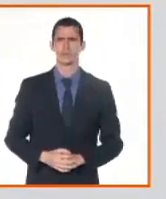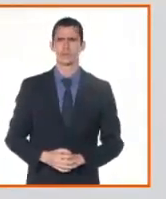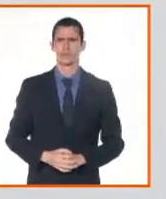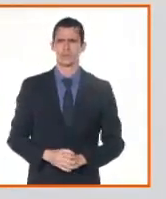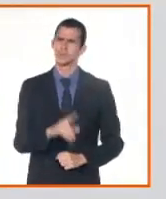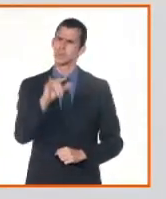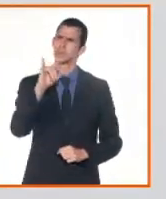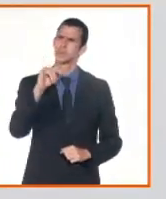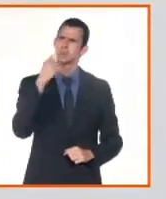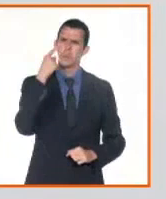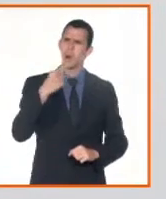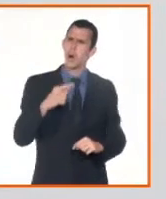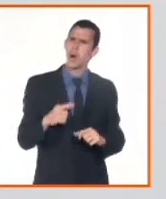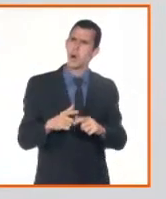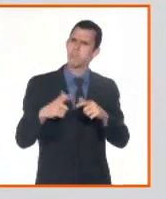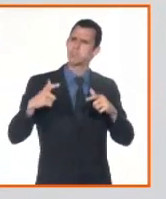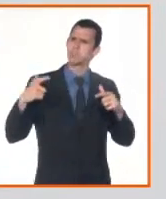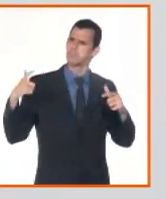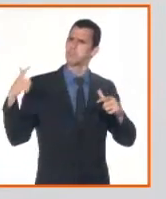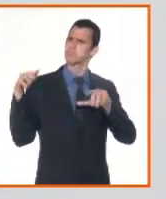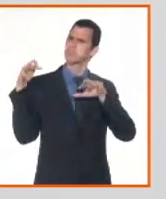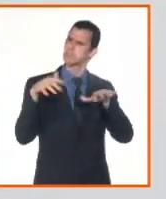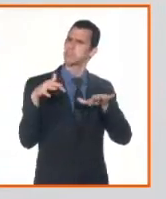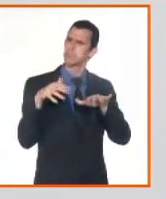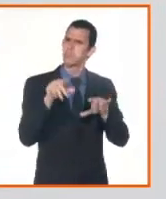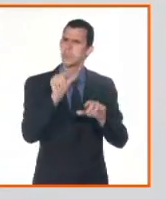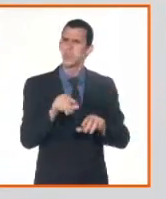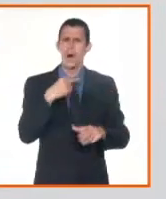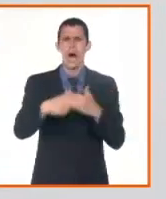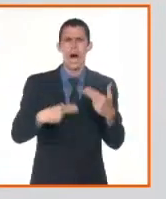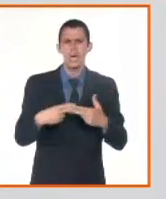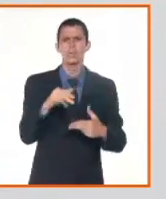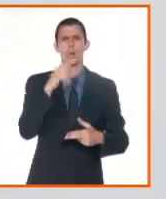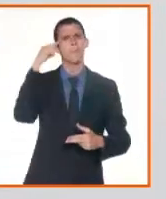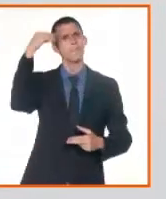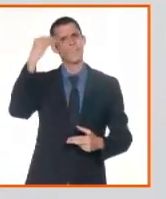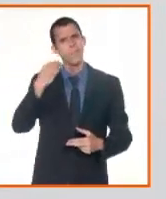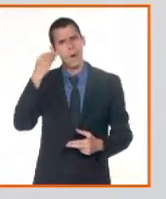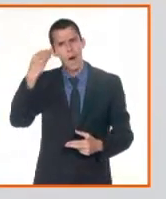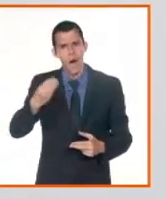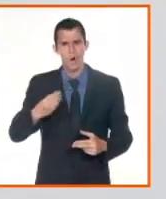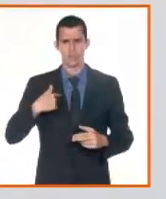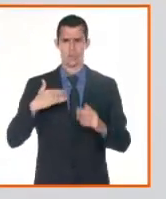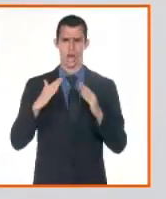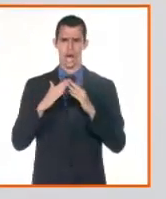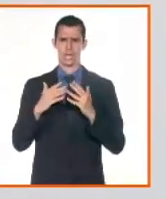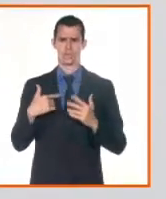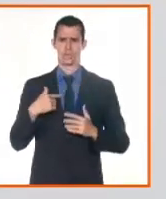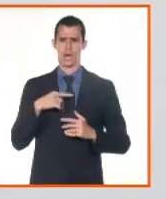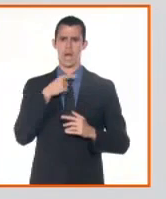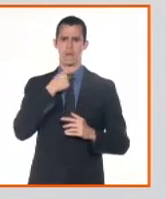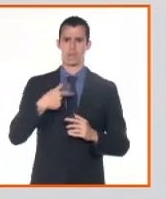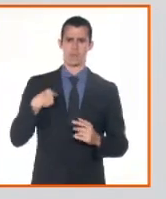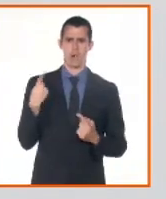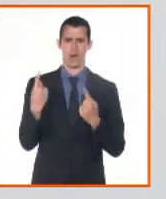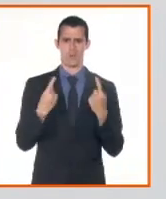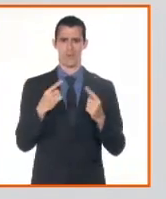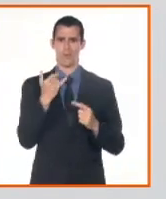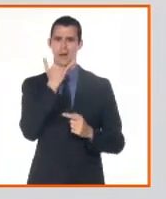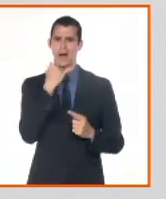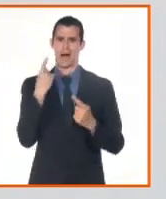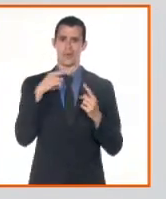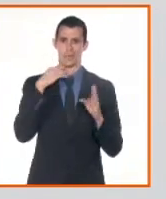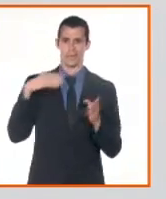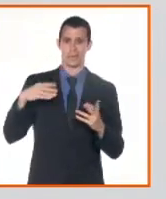mayor número de inscripciones que se realiza o se practica en los registros de la propiedad es de los